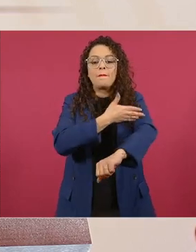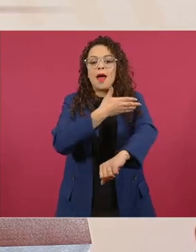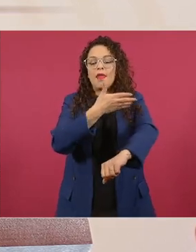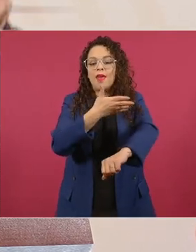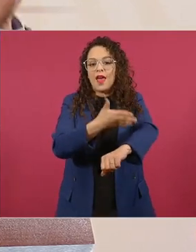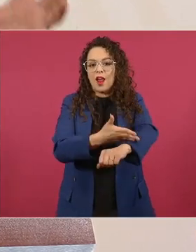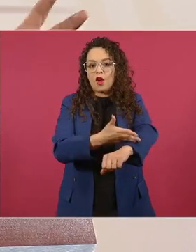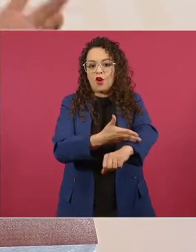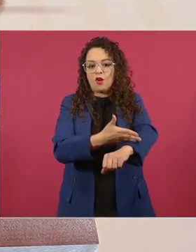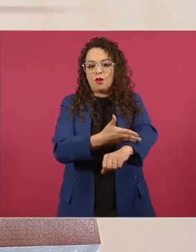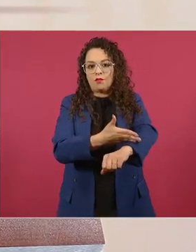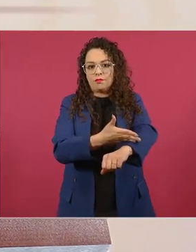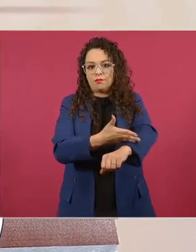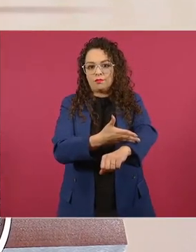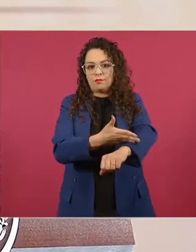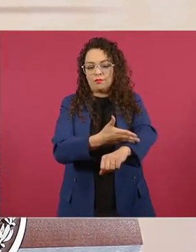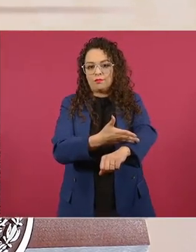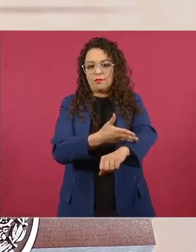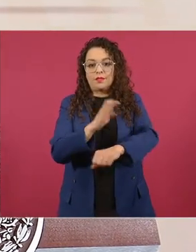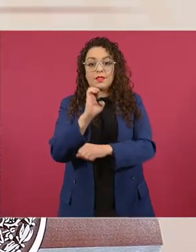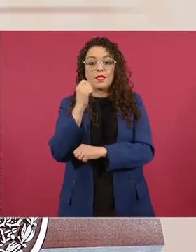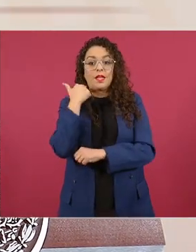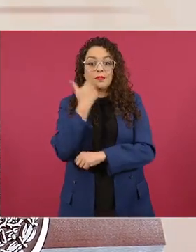de Porfirio Díaz a Madero